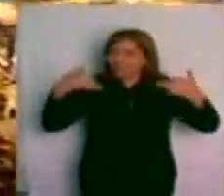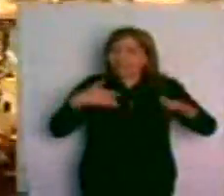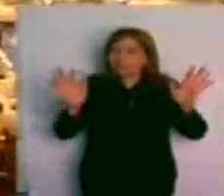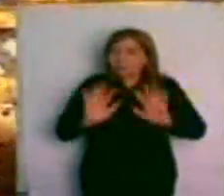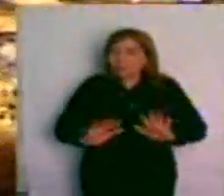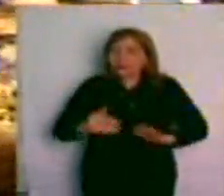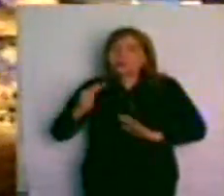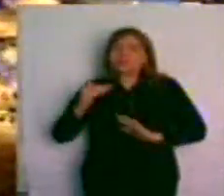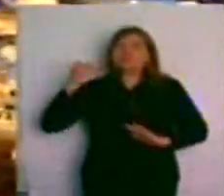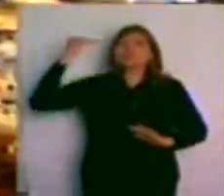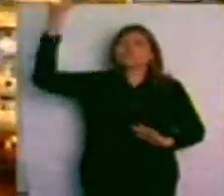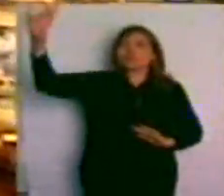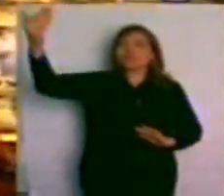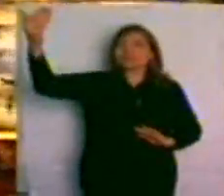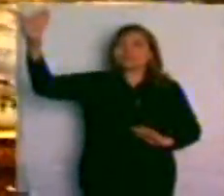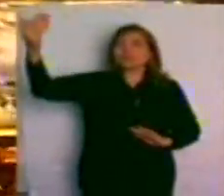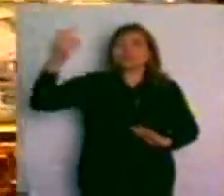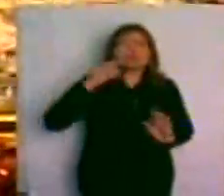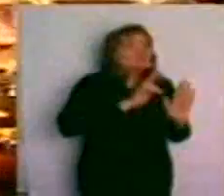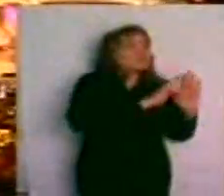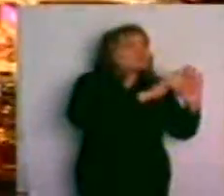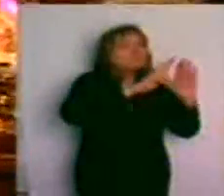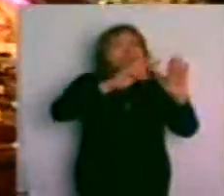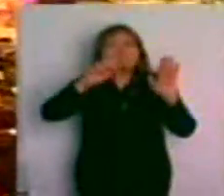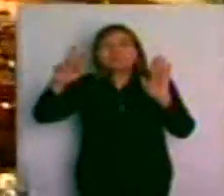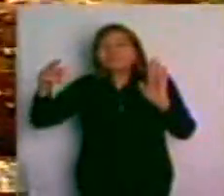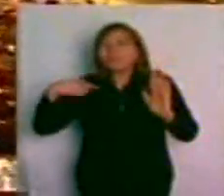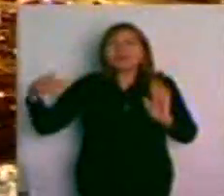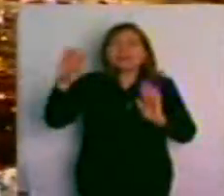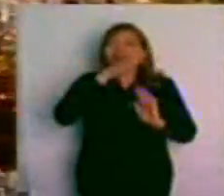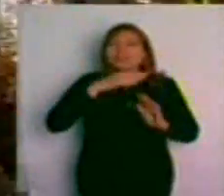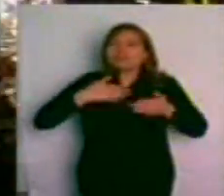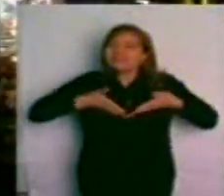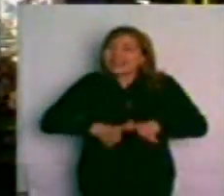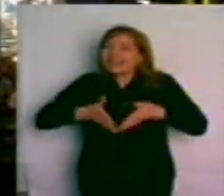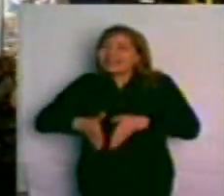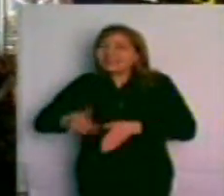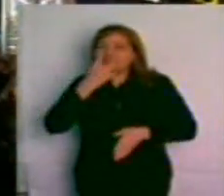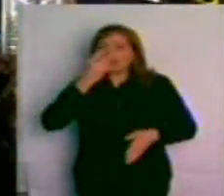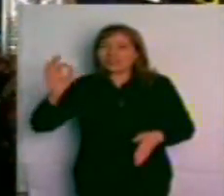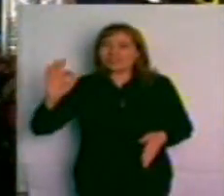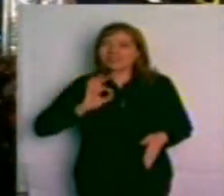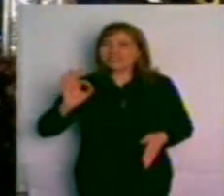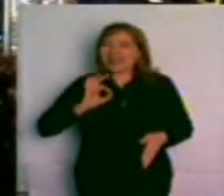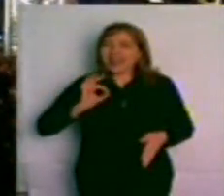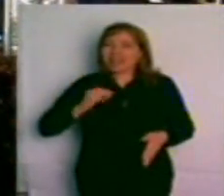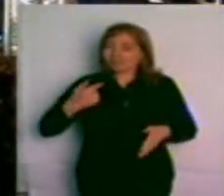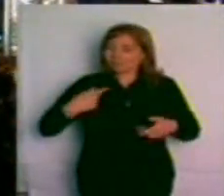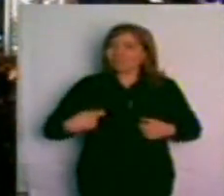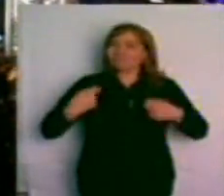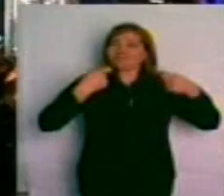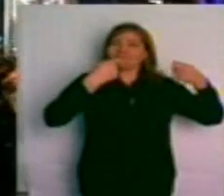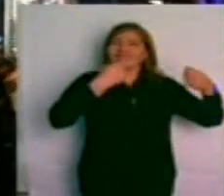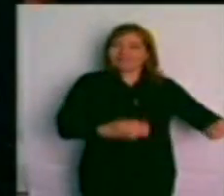parque temático que la generación del bicentenario, nuestra generación, le quiere dejar como